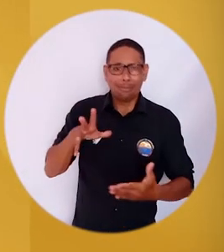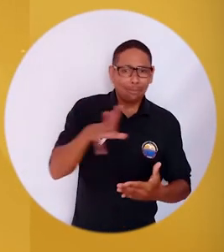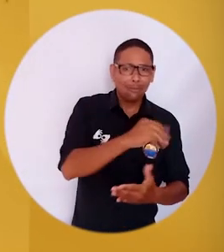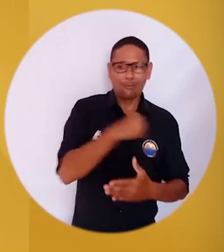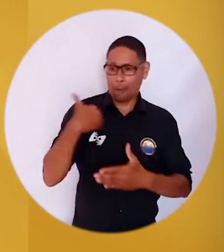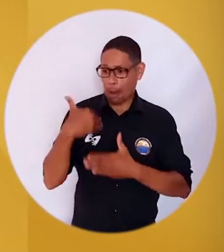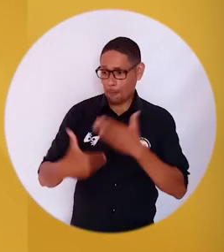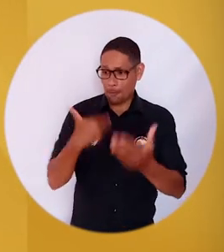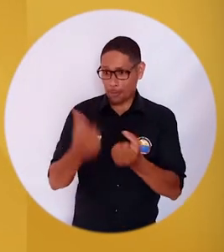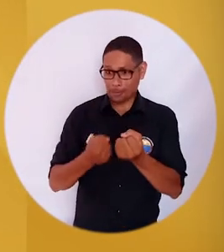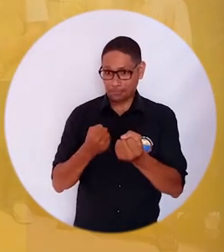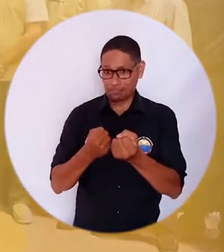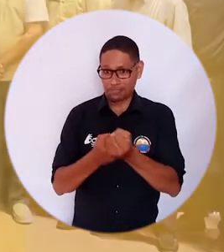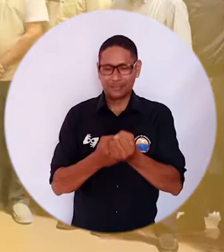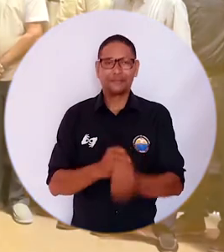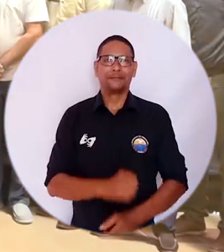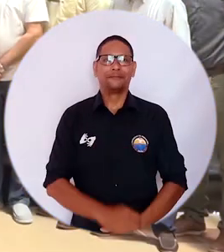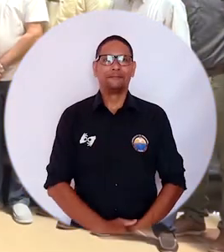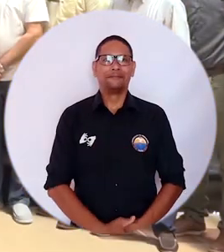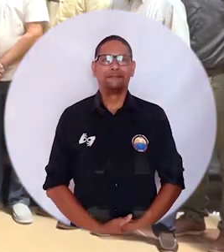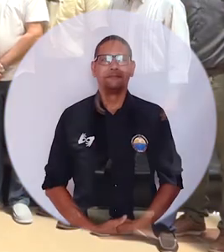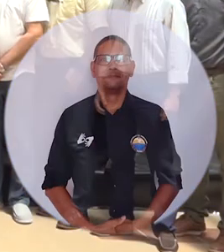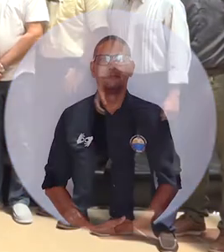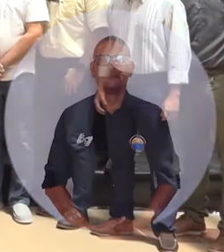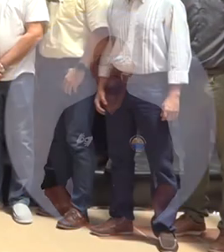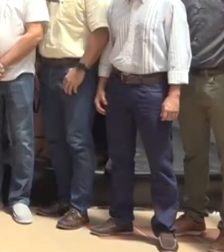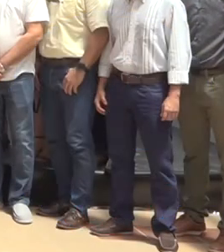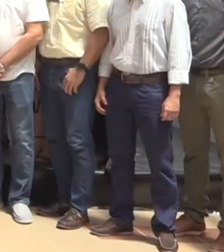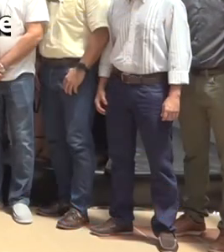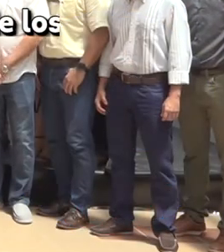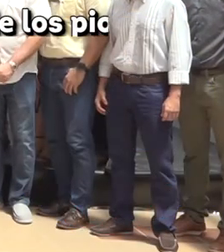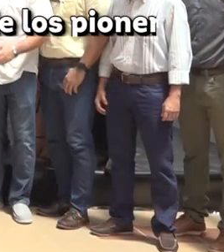a todos los que hicieron parte de este proceso.